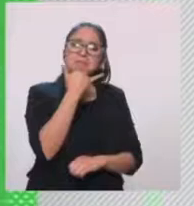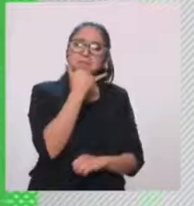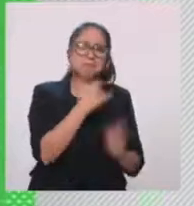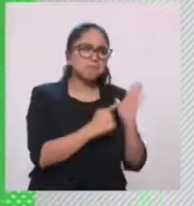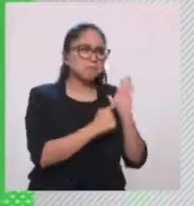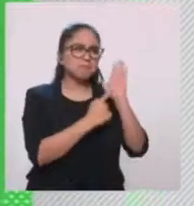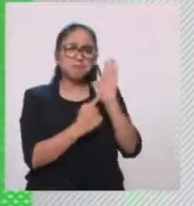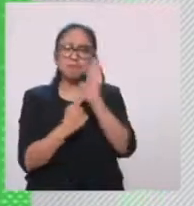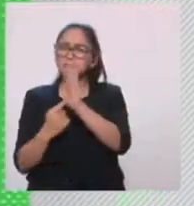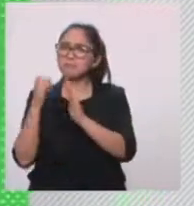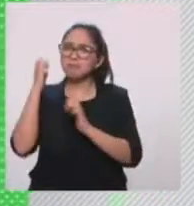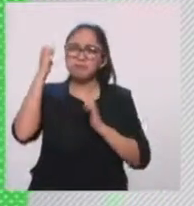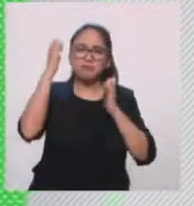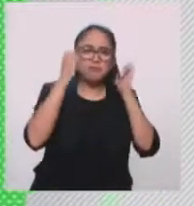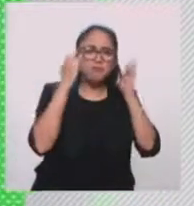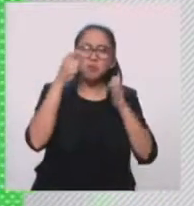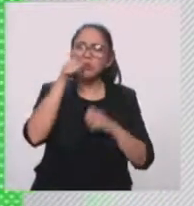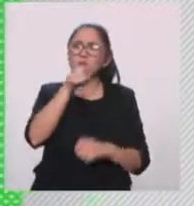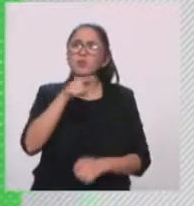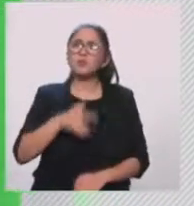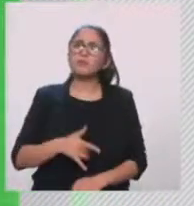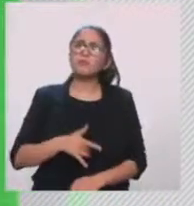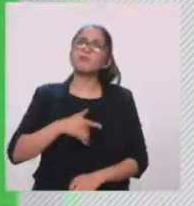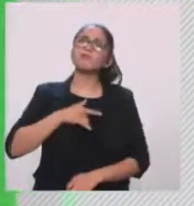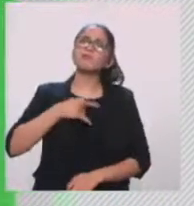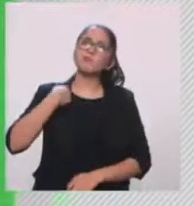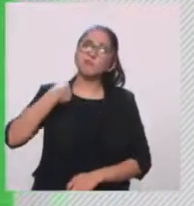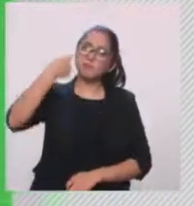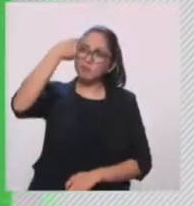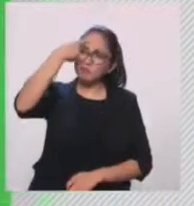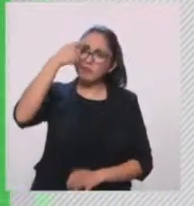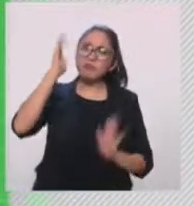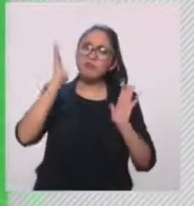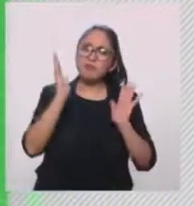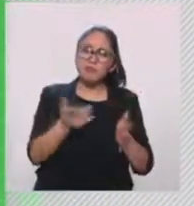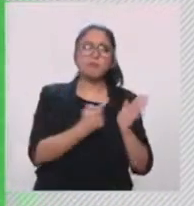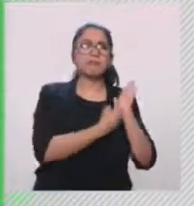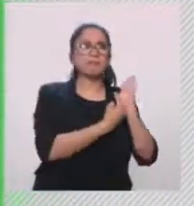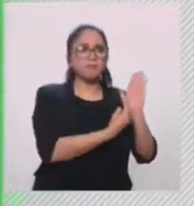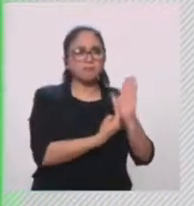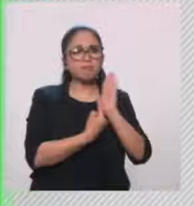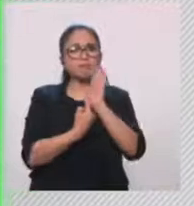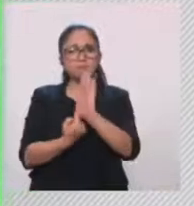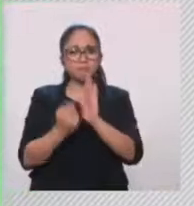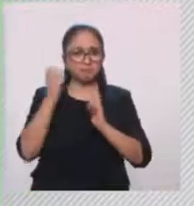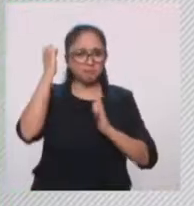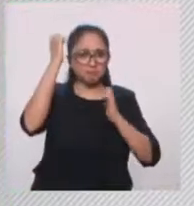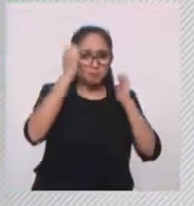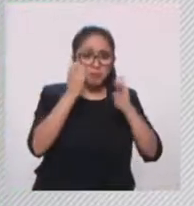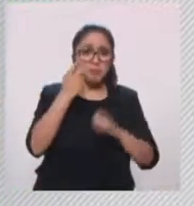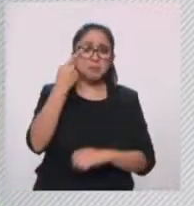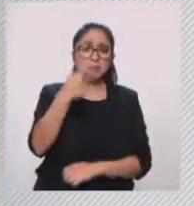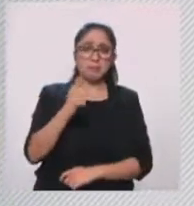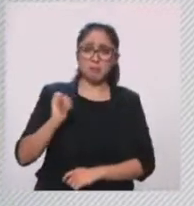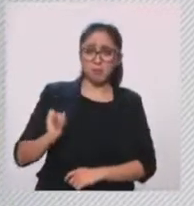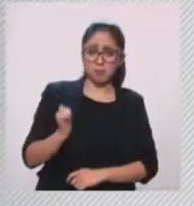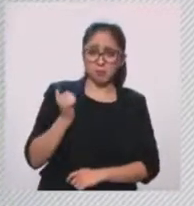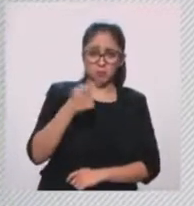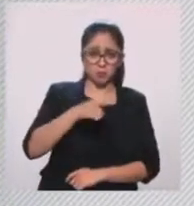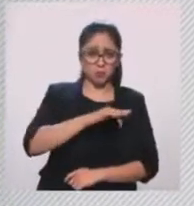piezas van a estar? ¿Cómo fue que decidieron ponerlas en exposición? Y creo que es de manera virtual. Cuéntanos, por favor.